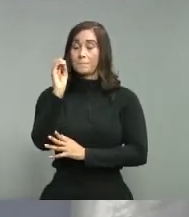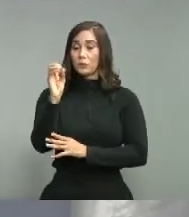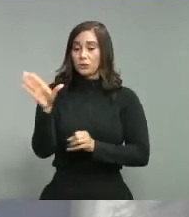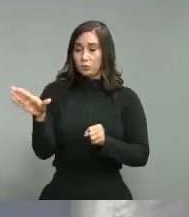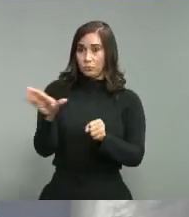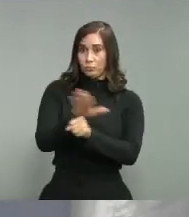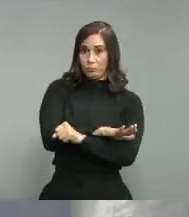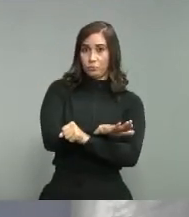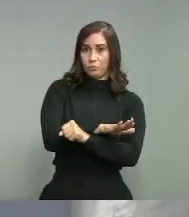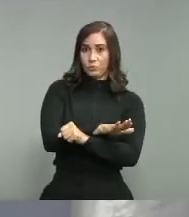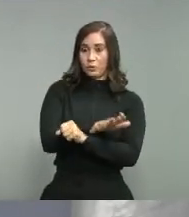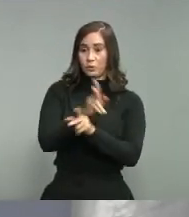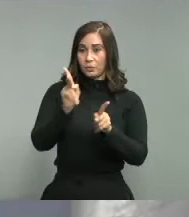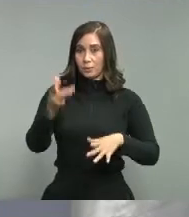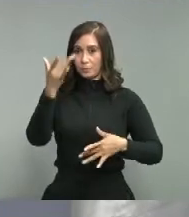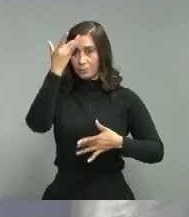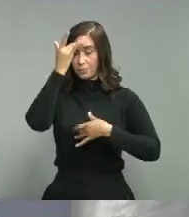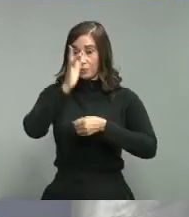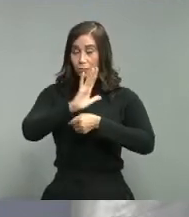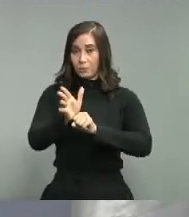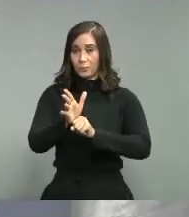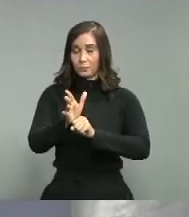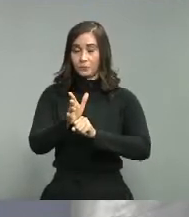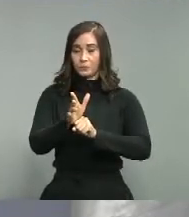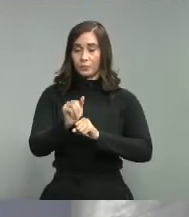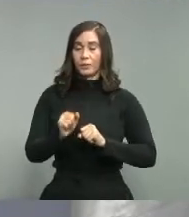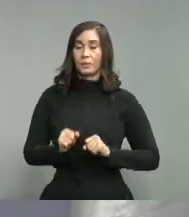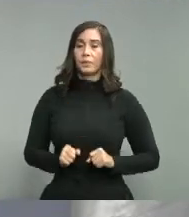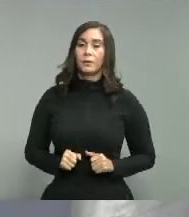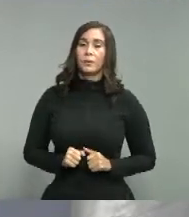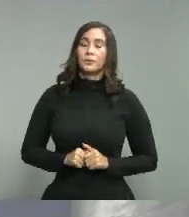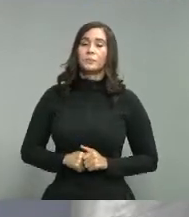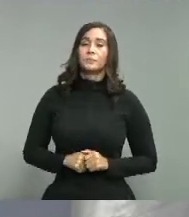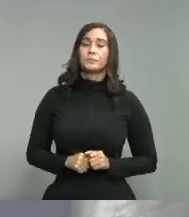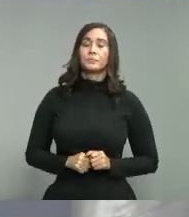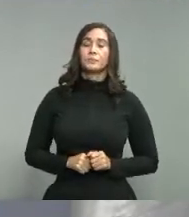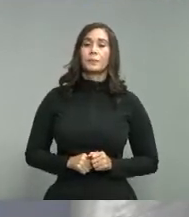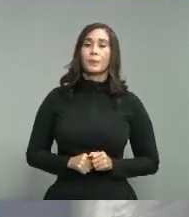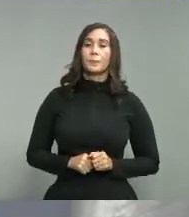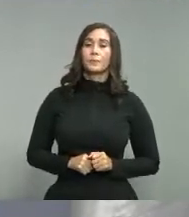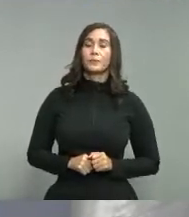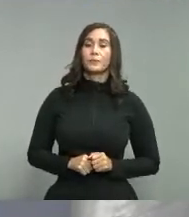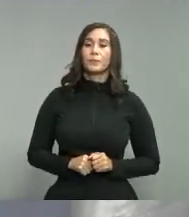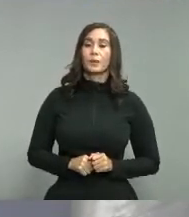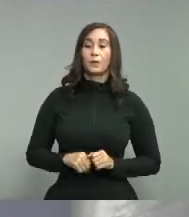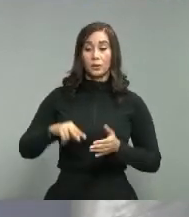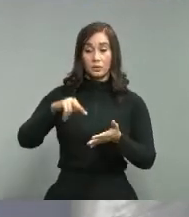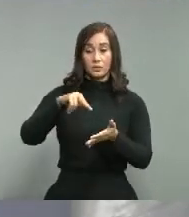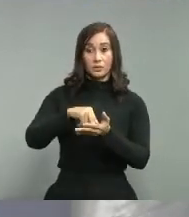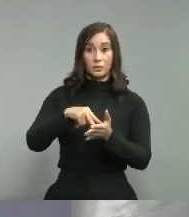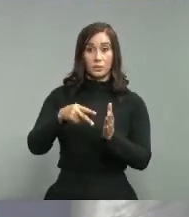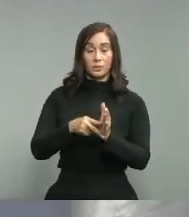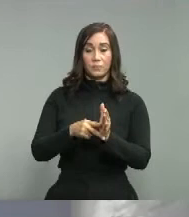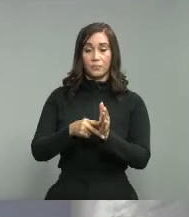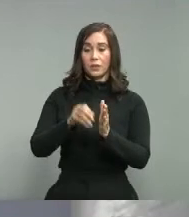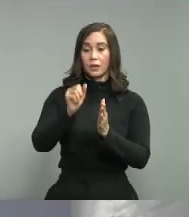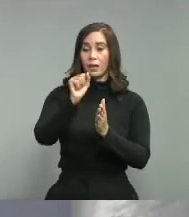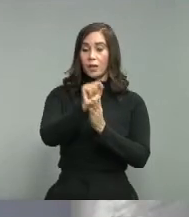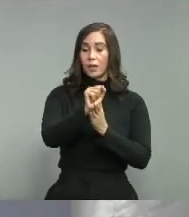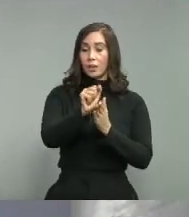total de manera que el sistema nacional tiene cerca del 61%